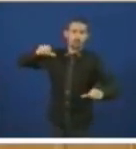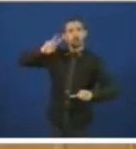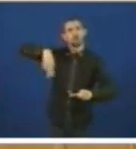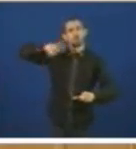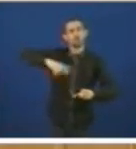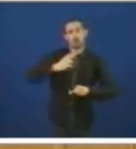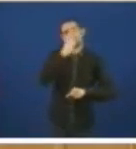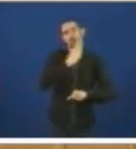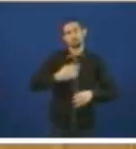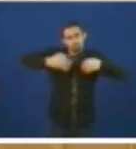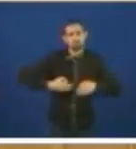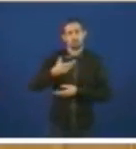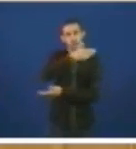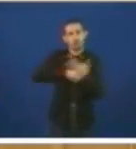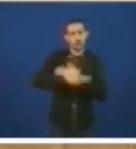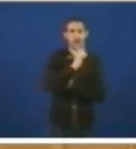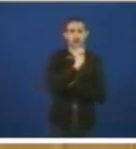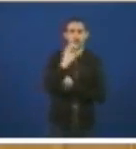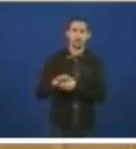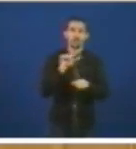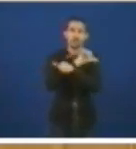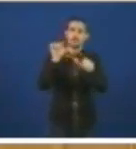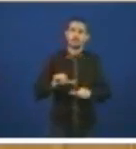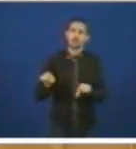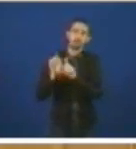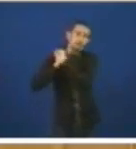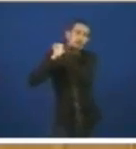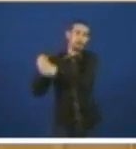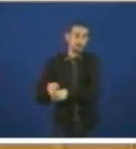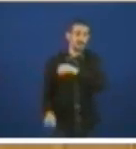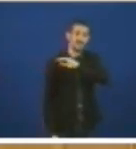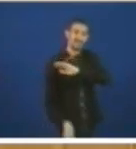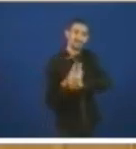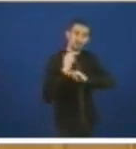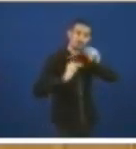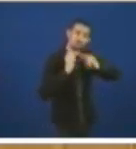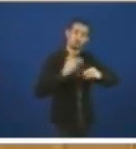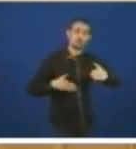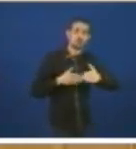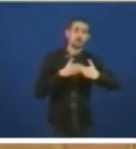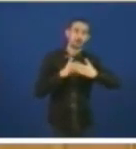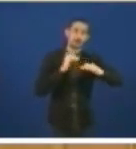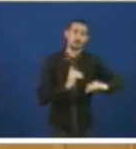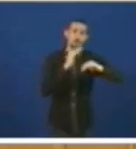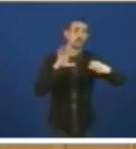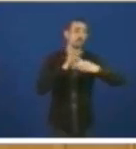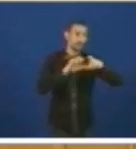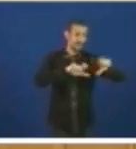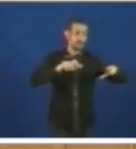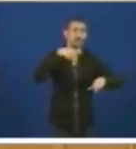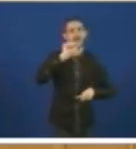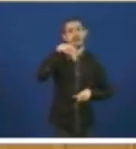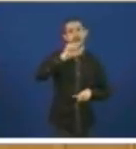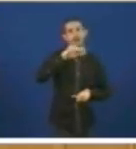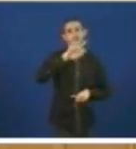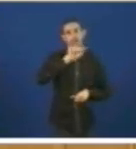a nosa colaboración de forma subsidiaria con a construcción de ese dique flotante na división de reparacións de Navantia sabemos moi ben